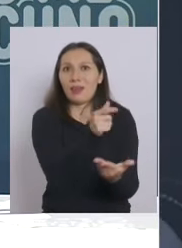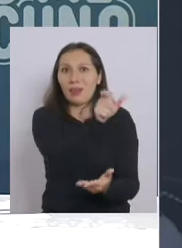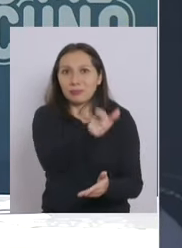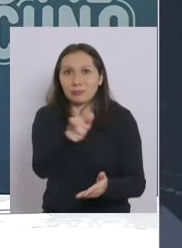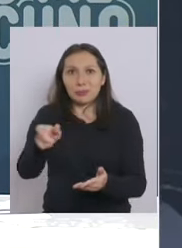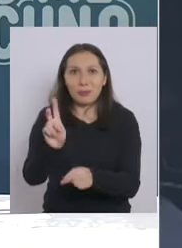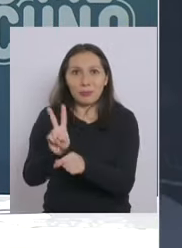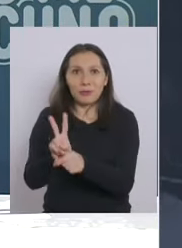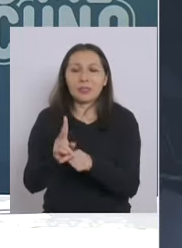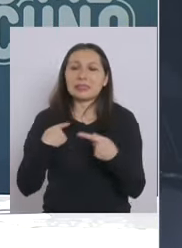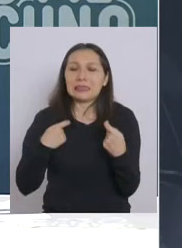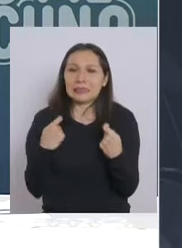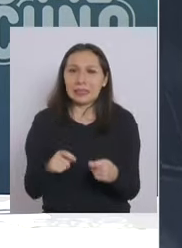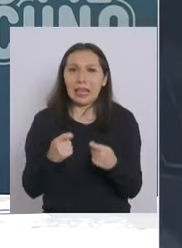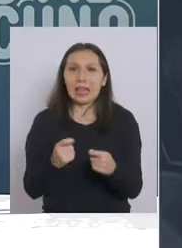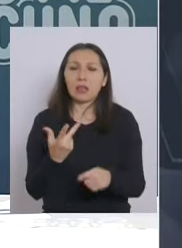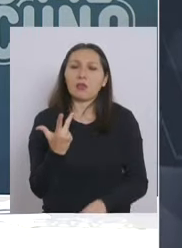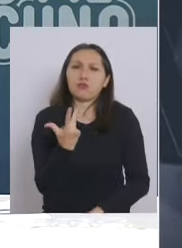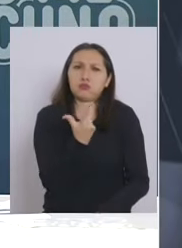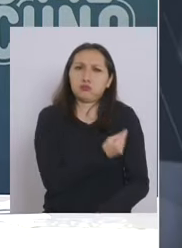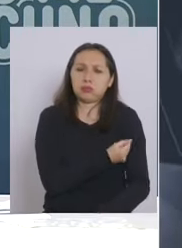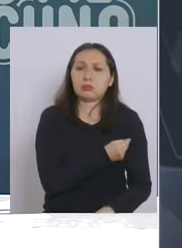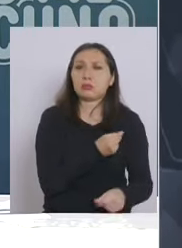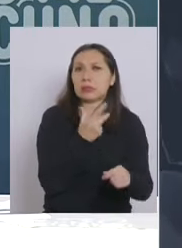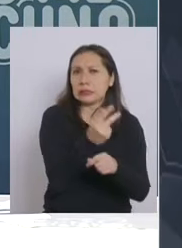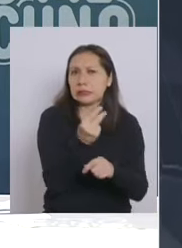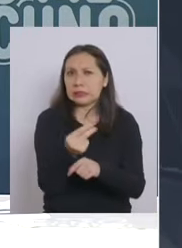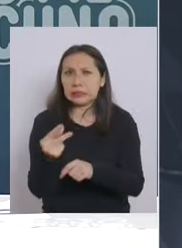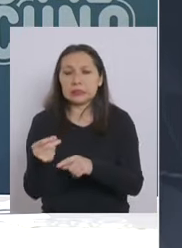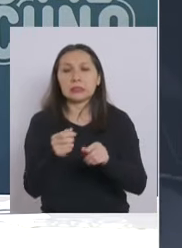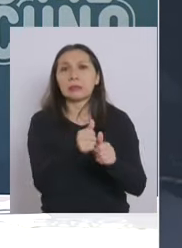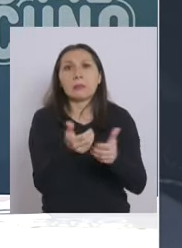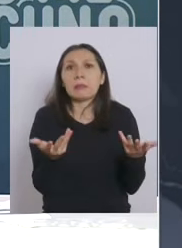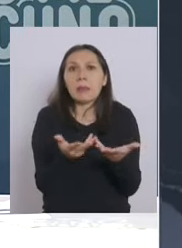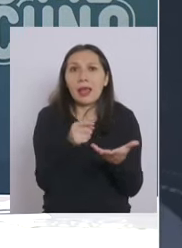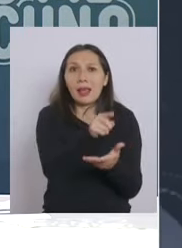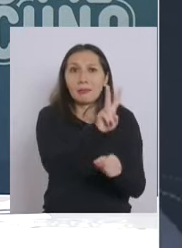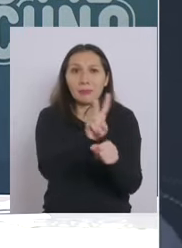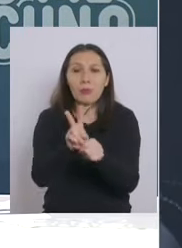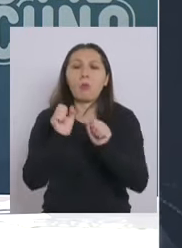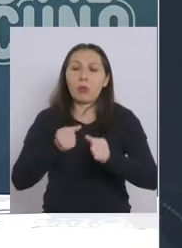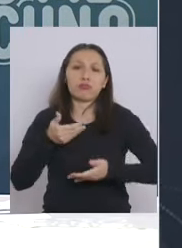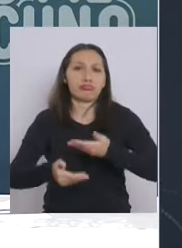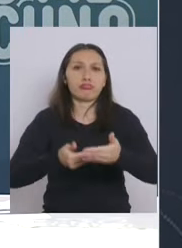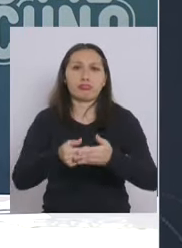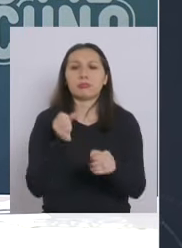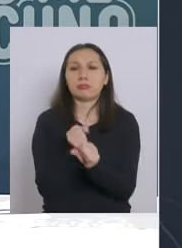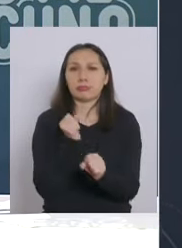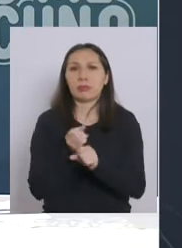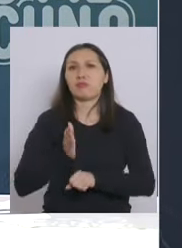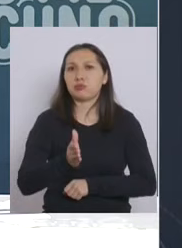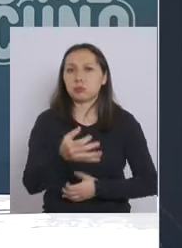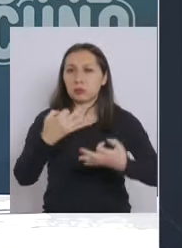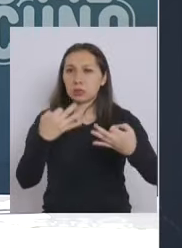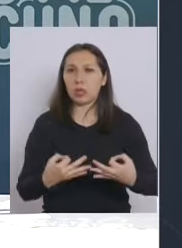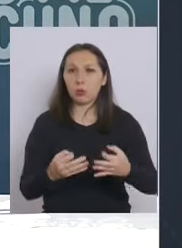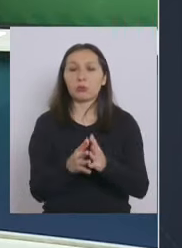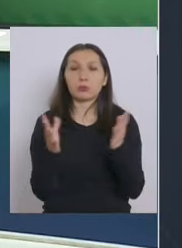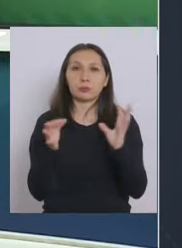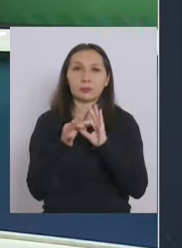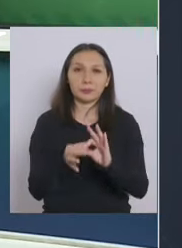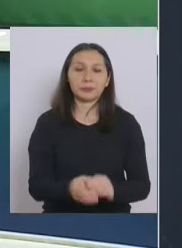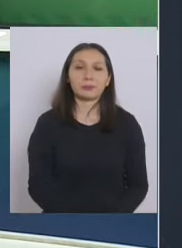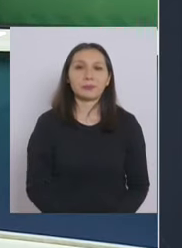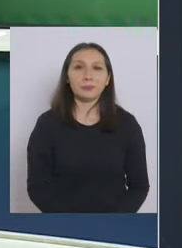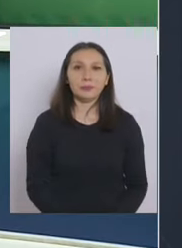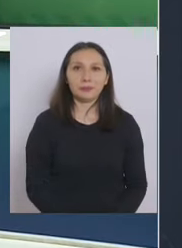estamos tratando de vacunarlos justamente para que ellos puedan seguir desarrollando su labor con seguridad muchas gracias